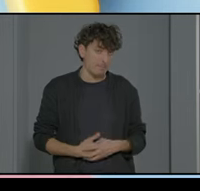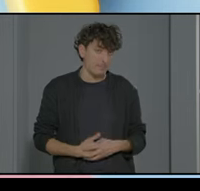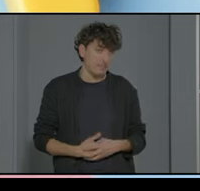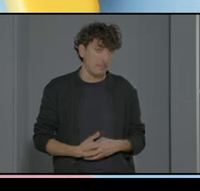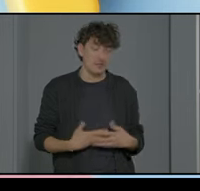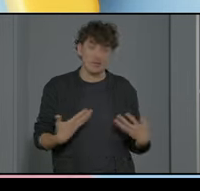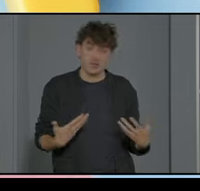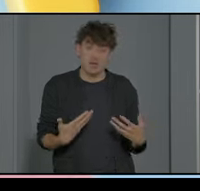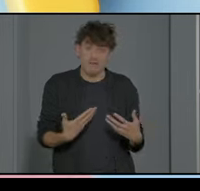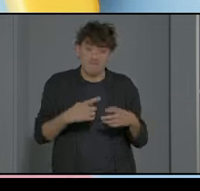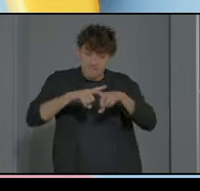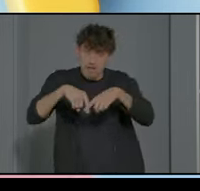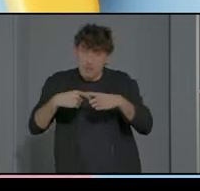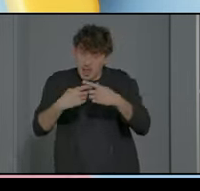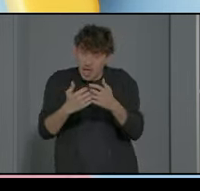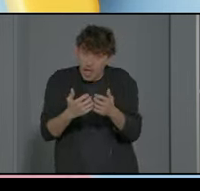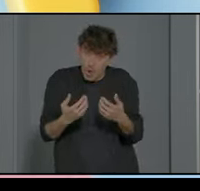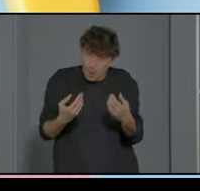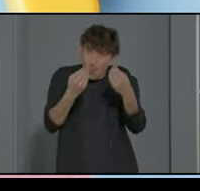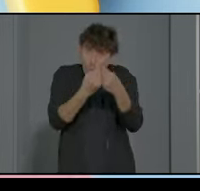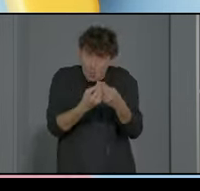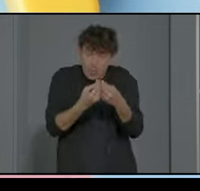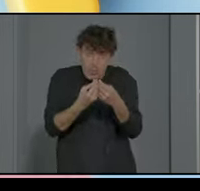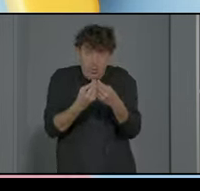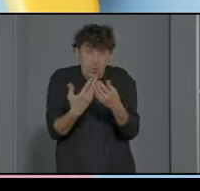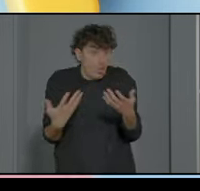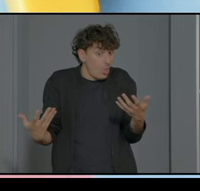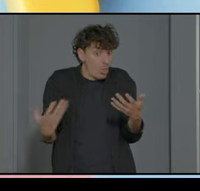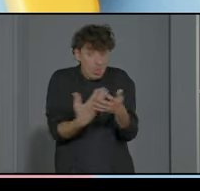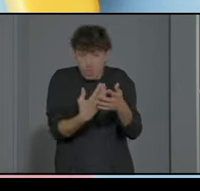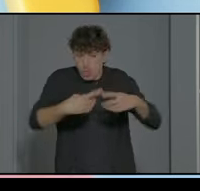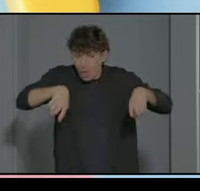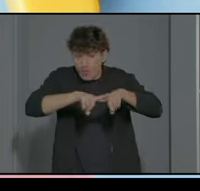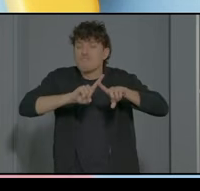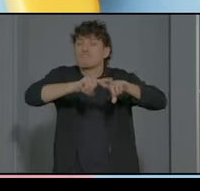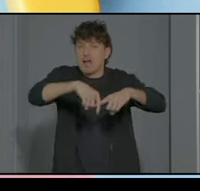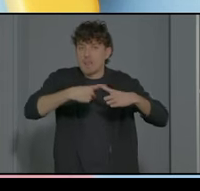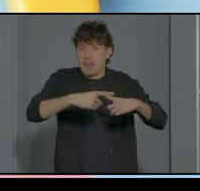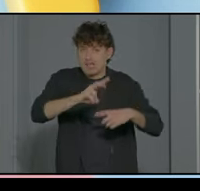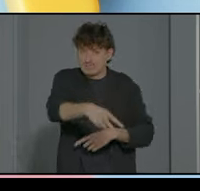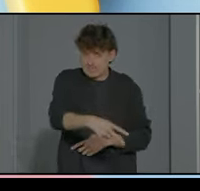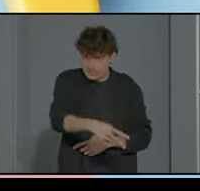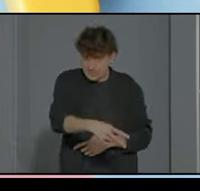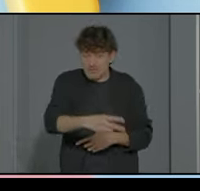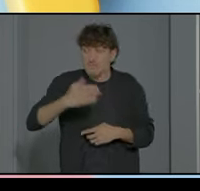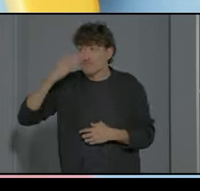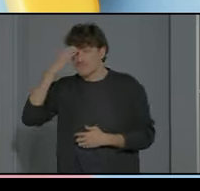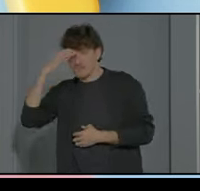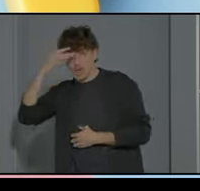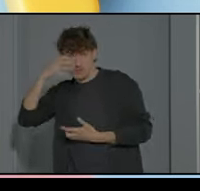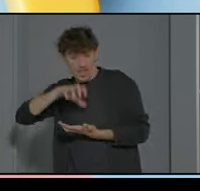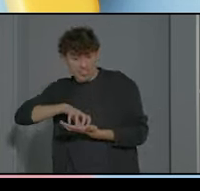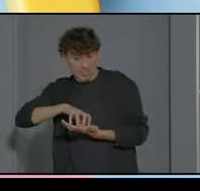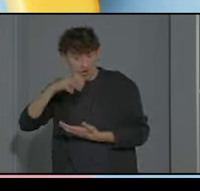junto con la familia es parte de la familia y todo intentamos transmitir esa filosofía nuestra de